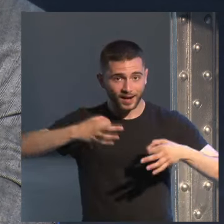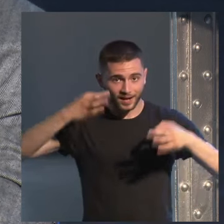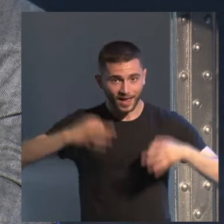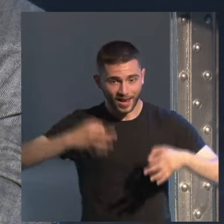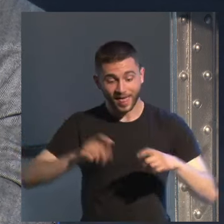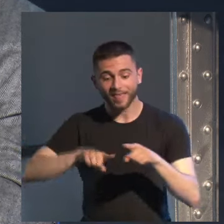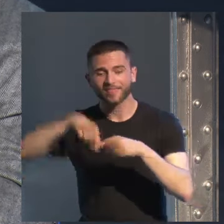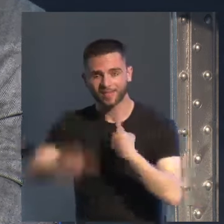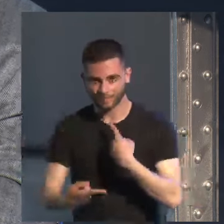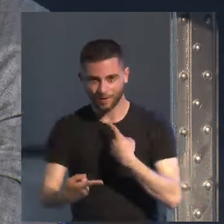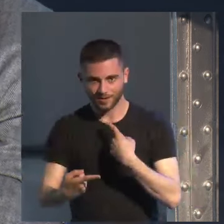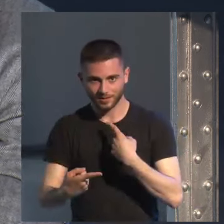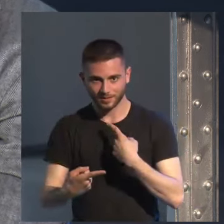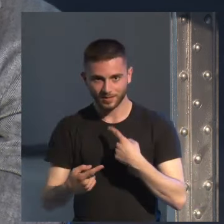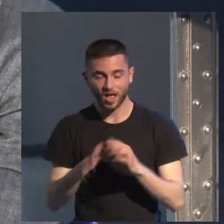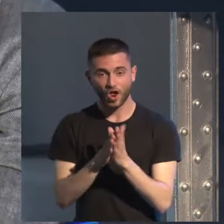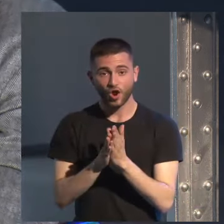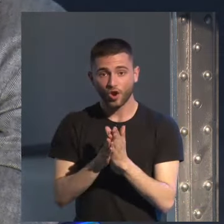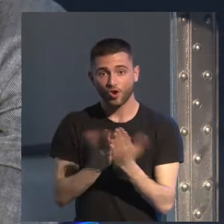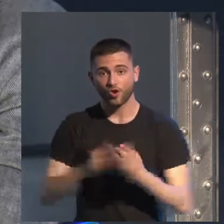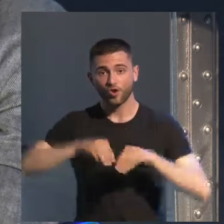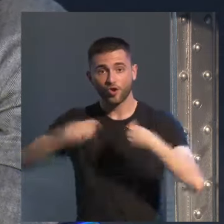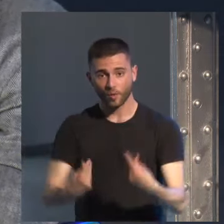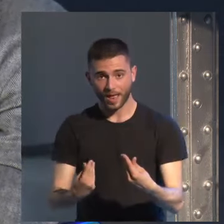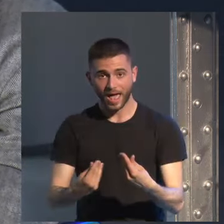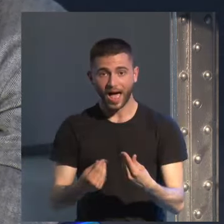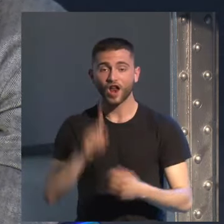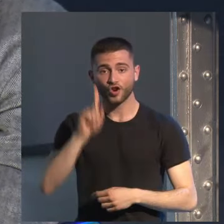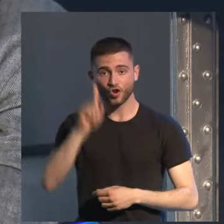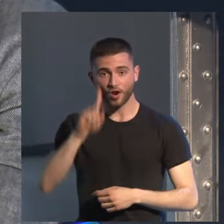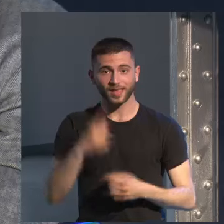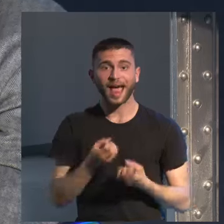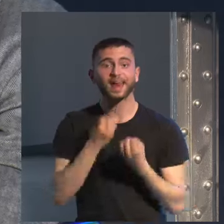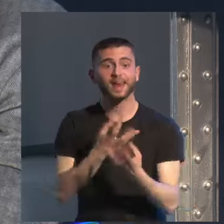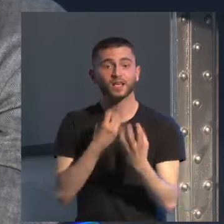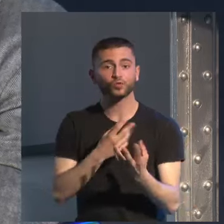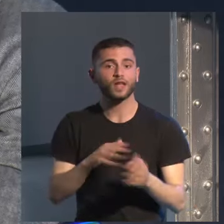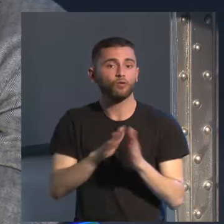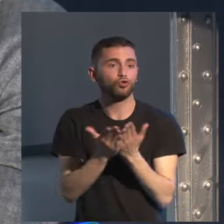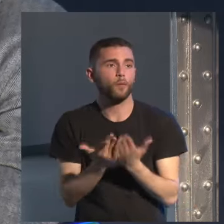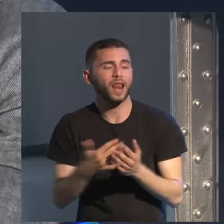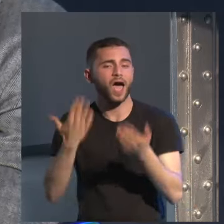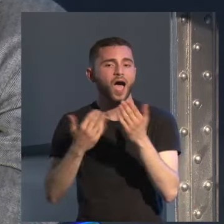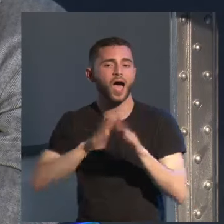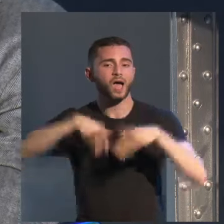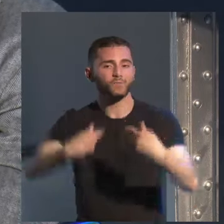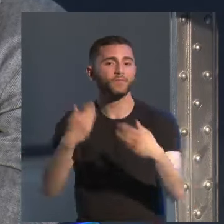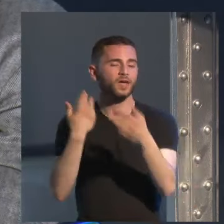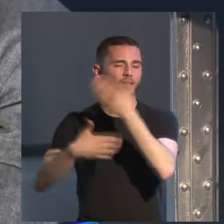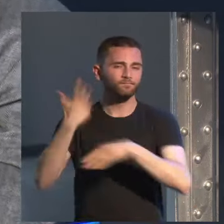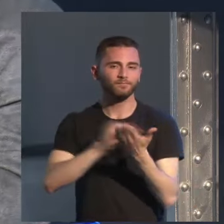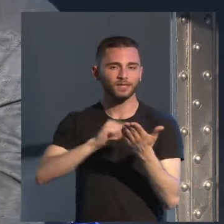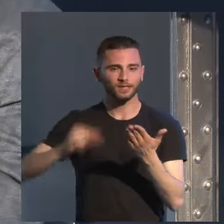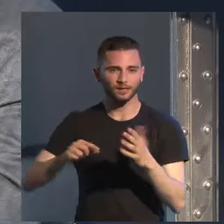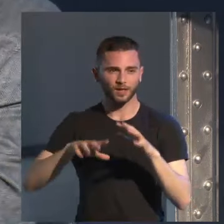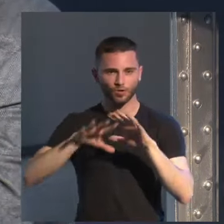realidad. La novela nórdica es el resultado de una novela que se estaba escribiendo en el resto del mundo